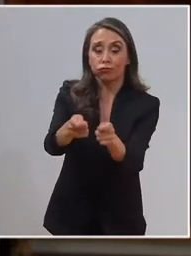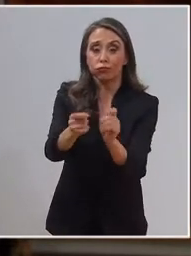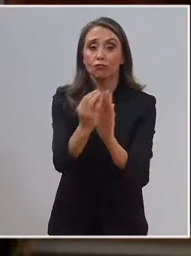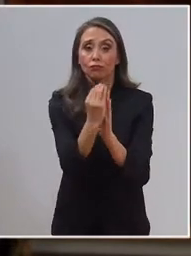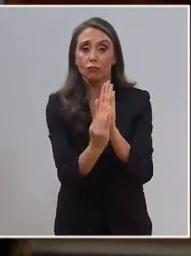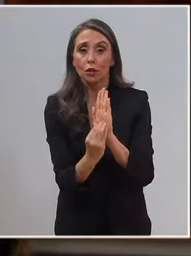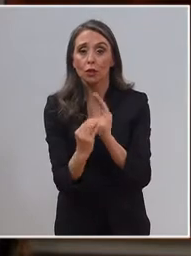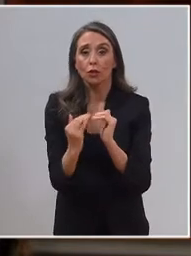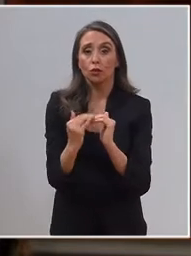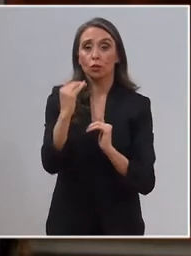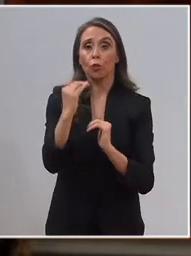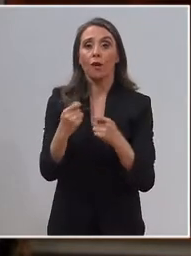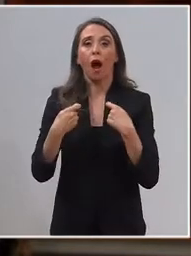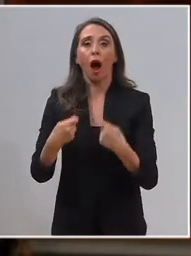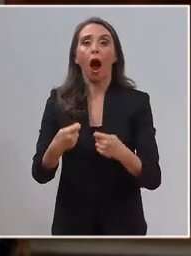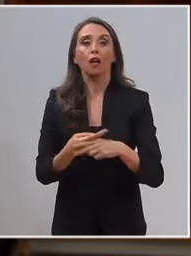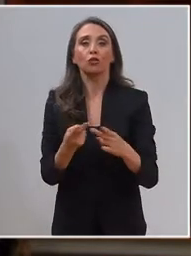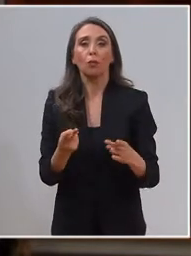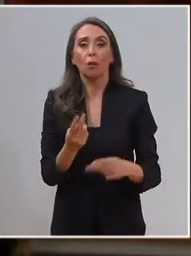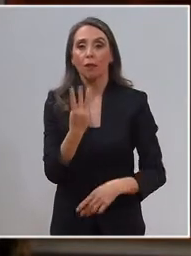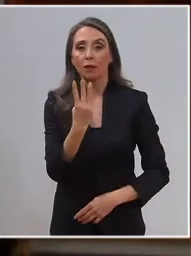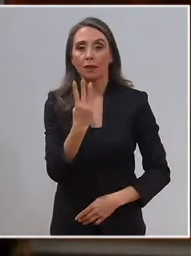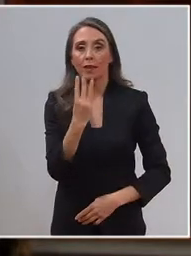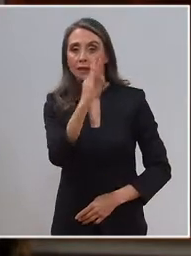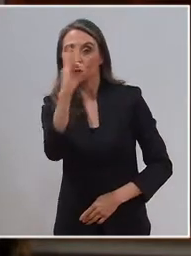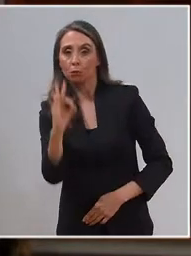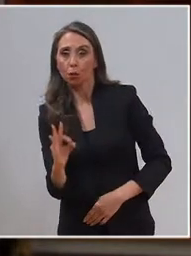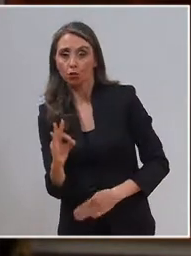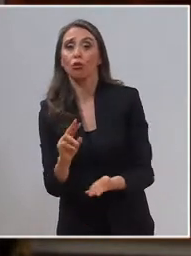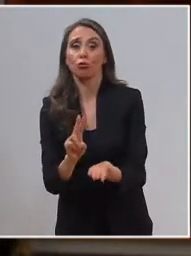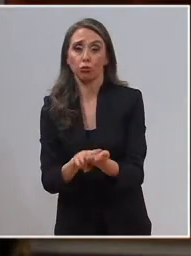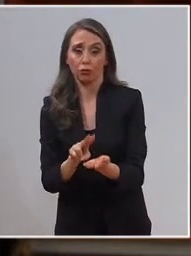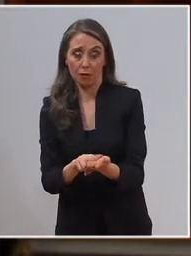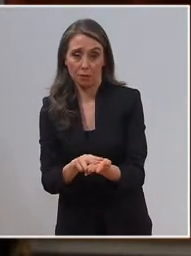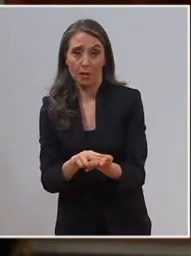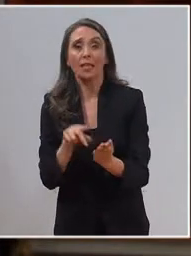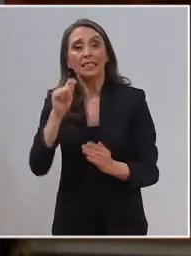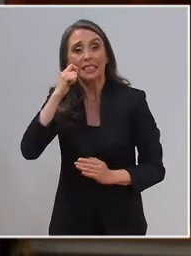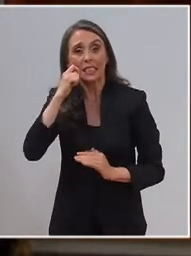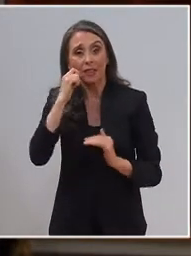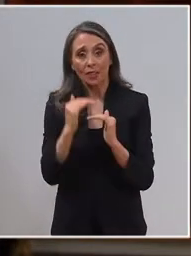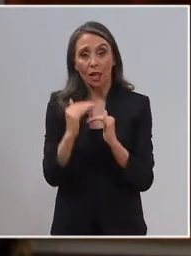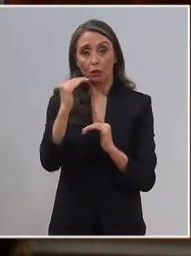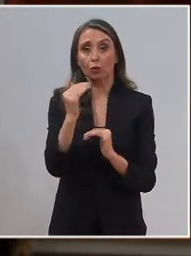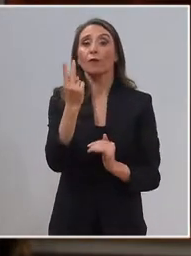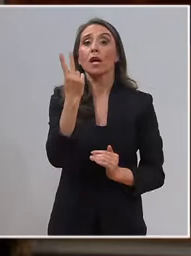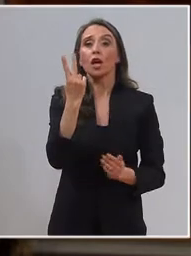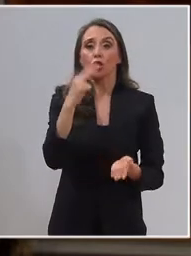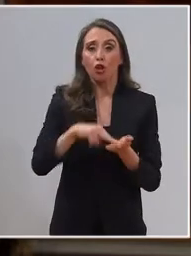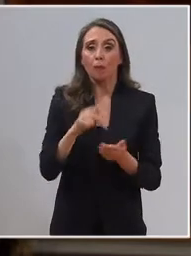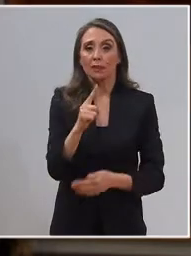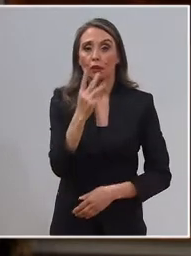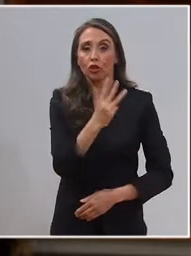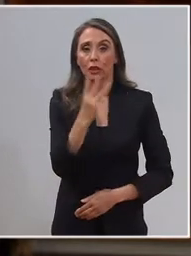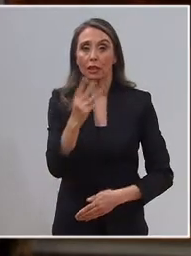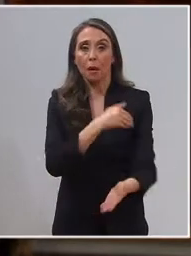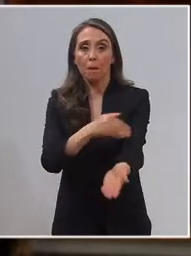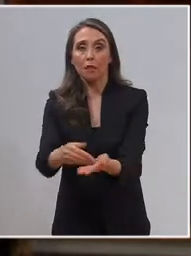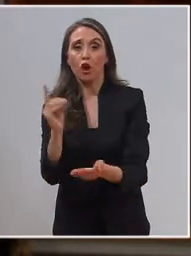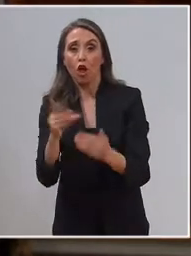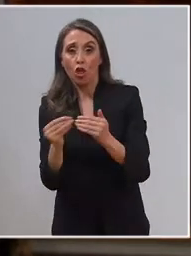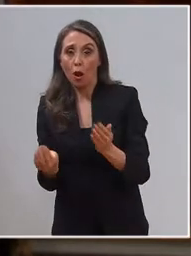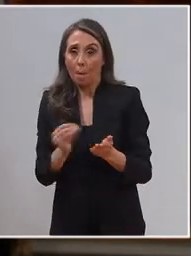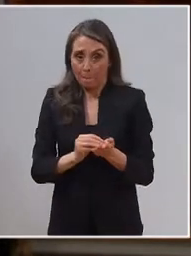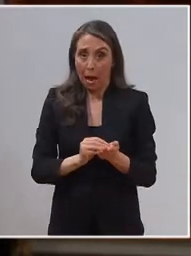contempla un aumento del gasto público de un 3% real, lo que significa un aumento de 2.133 millones de